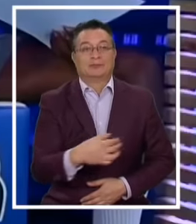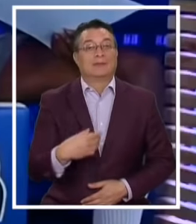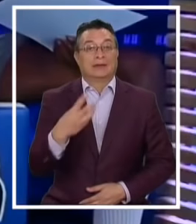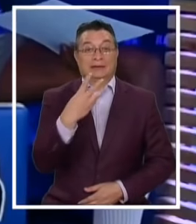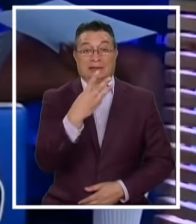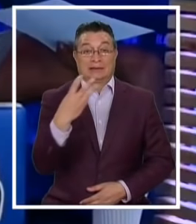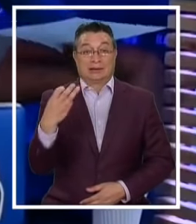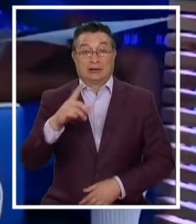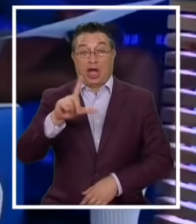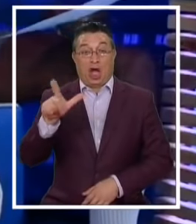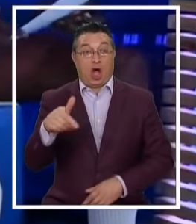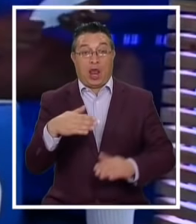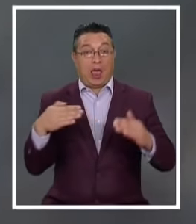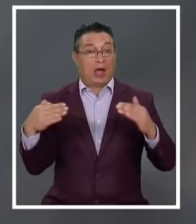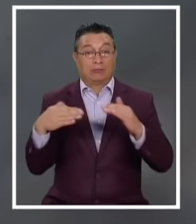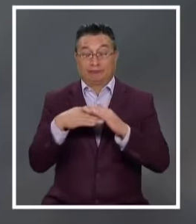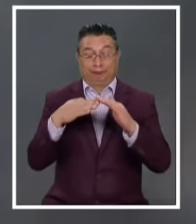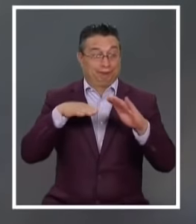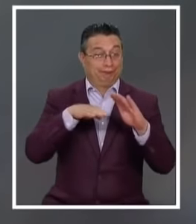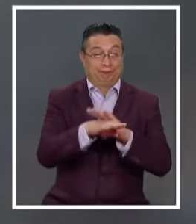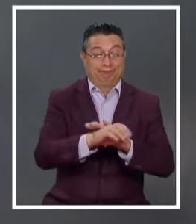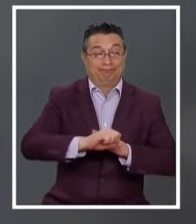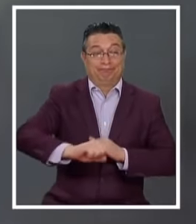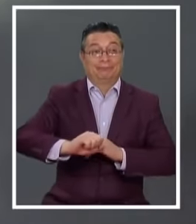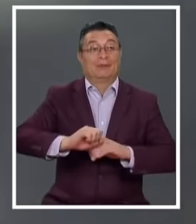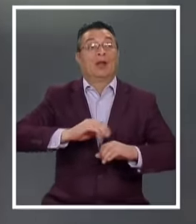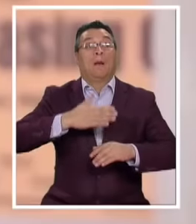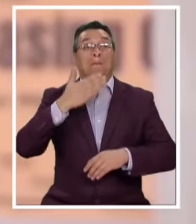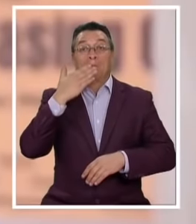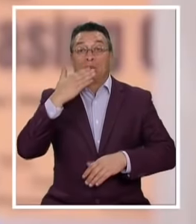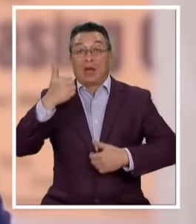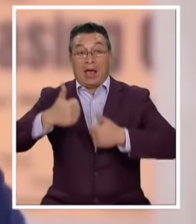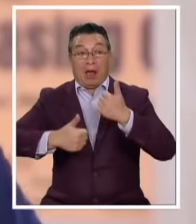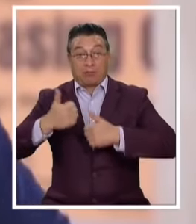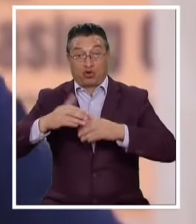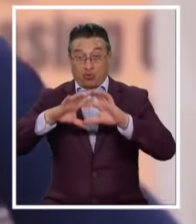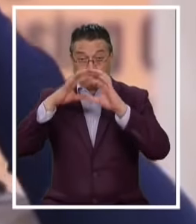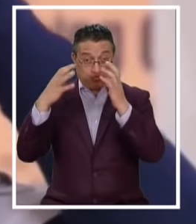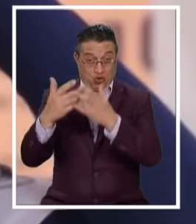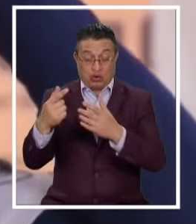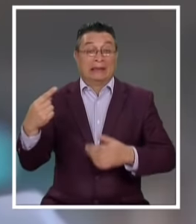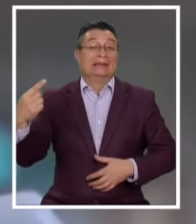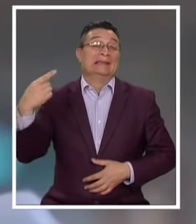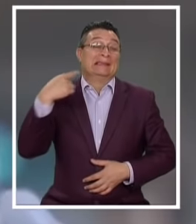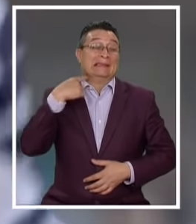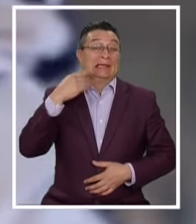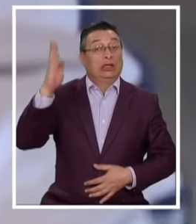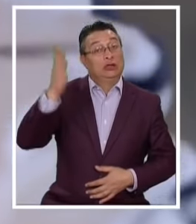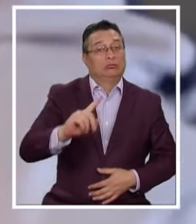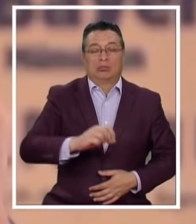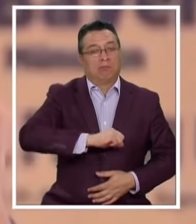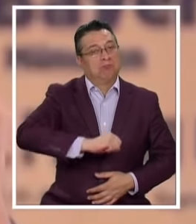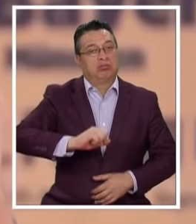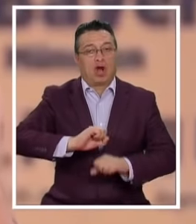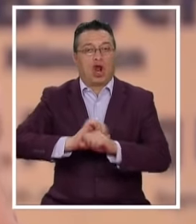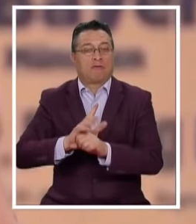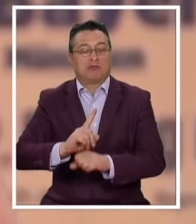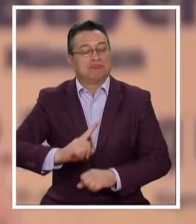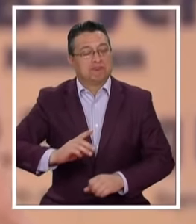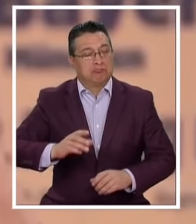300 horas Encerrados Para evitar Que una de las mejores Ligas del mundo Sea amenazada Por el coronavirus